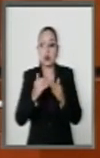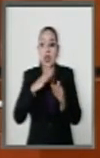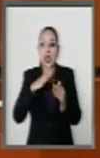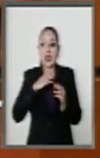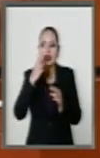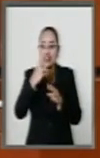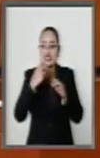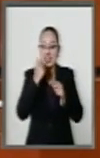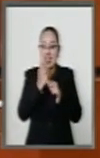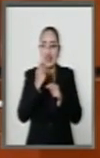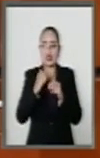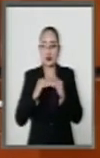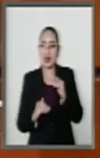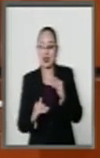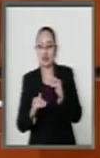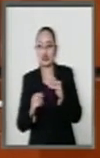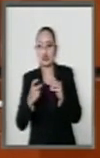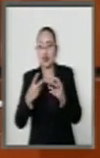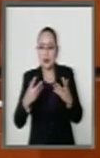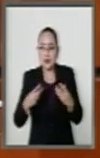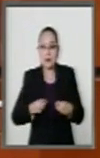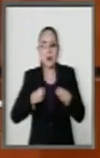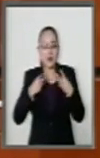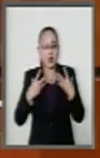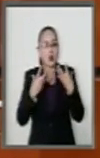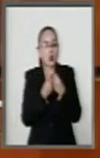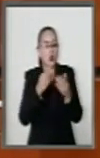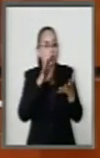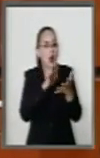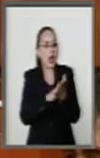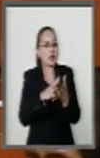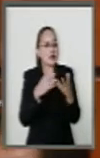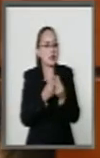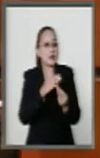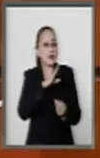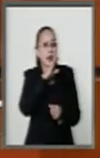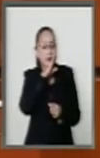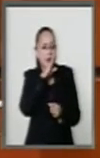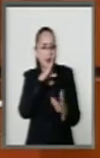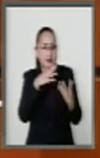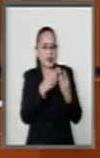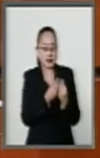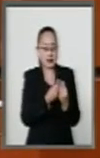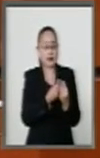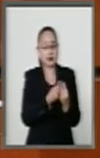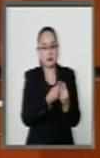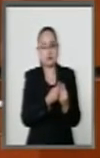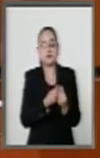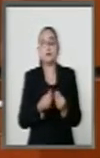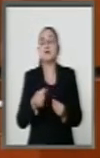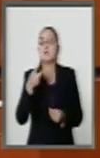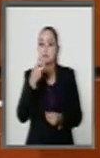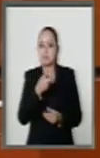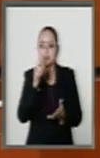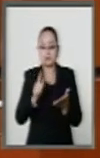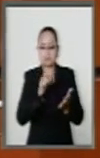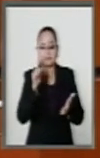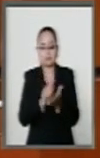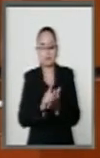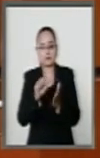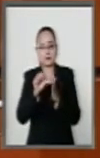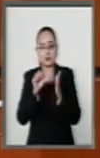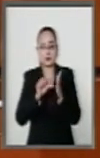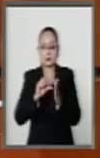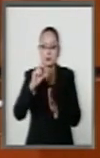y viven en la cárcel con sus mamás. Hoy, en esta ley, hay un artículo, el